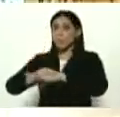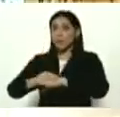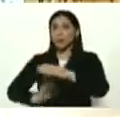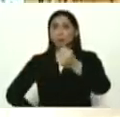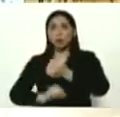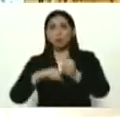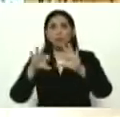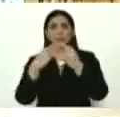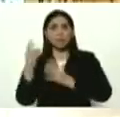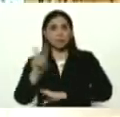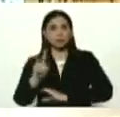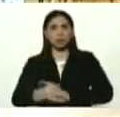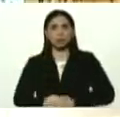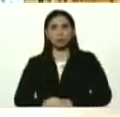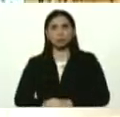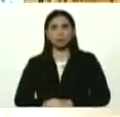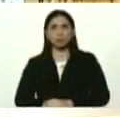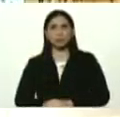familia venezolana.